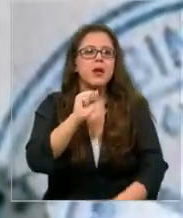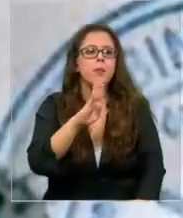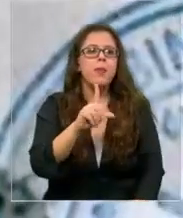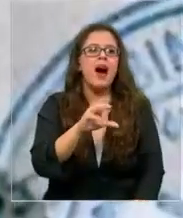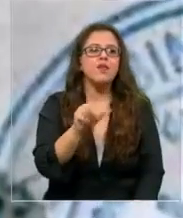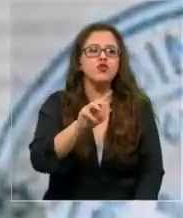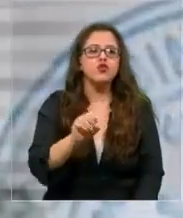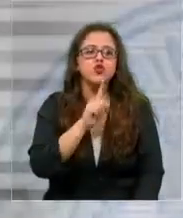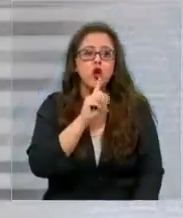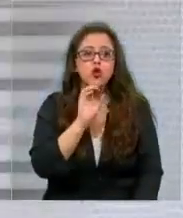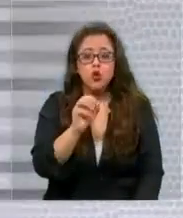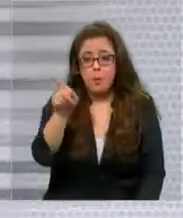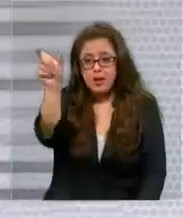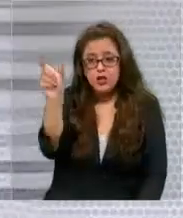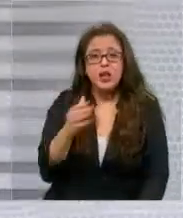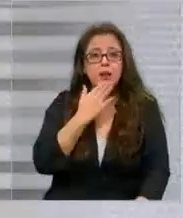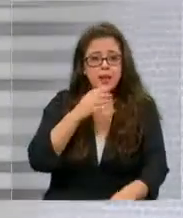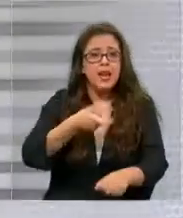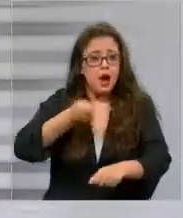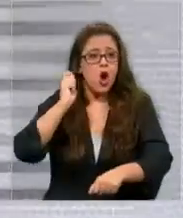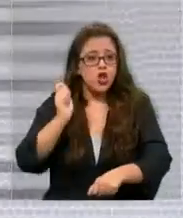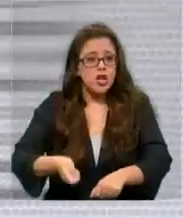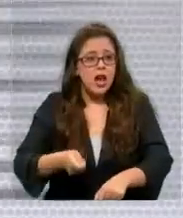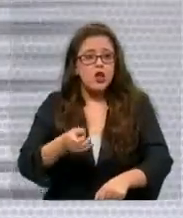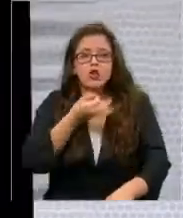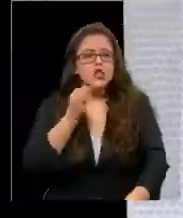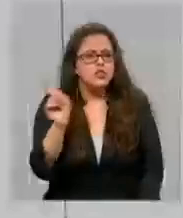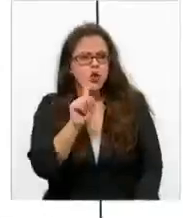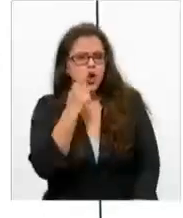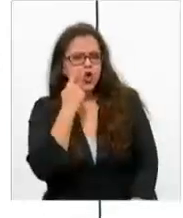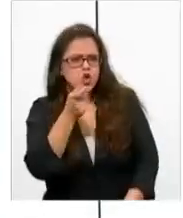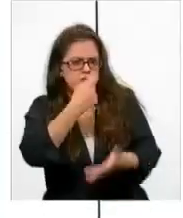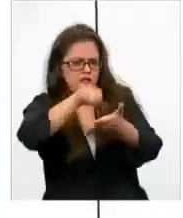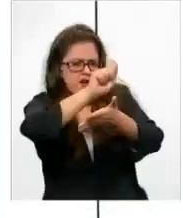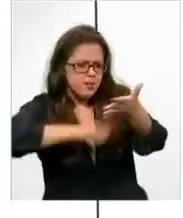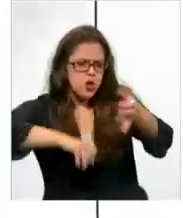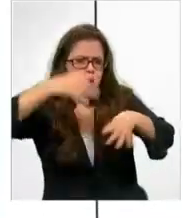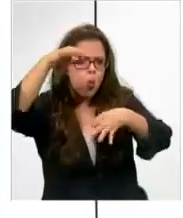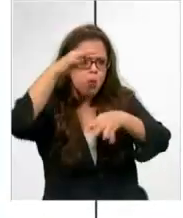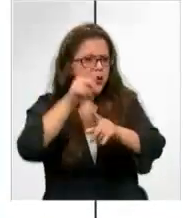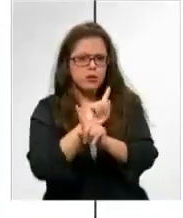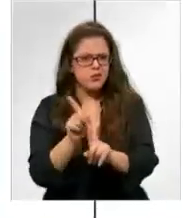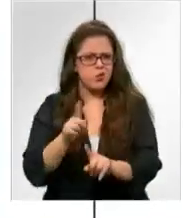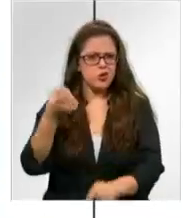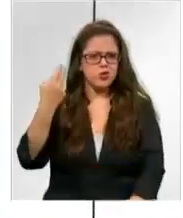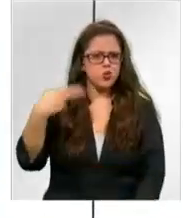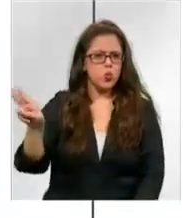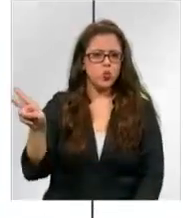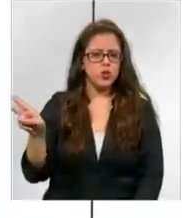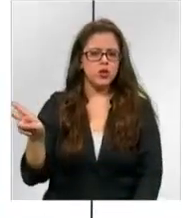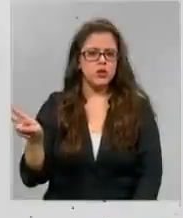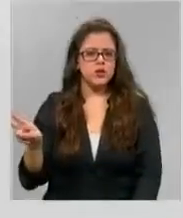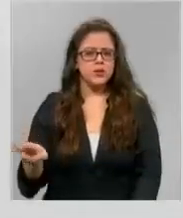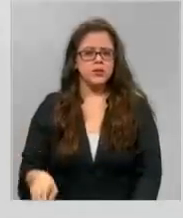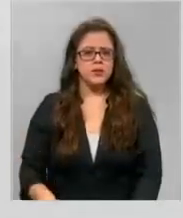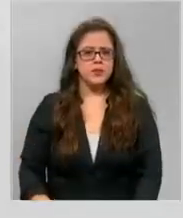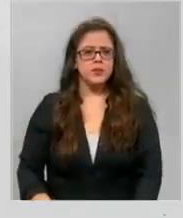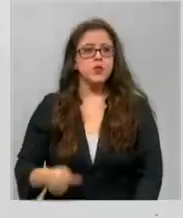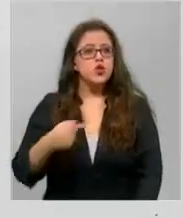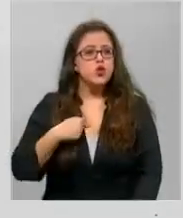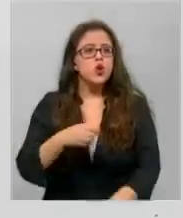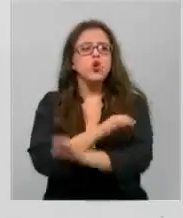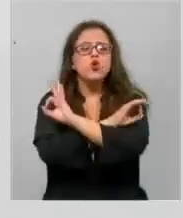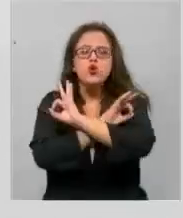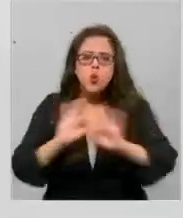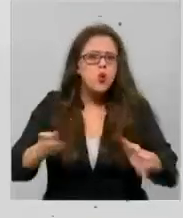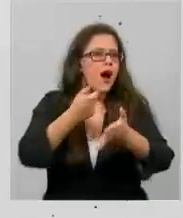condenado, asegura que tampoco lo conocía y que no es su firma la que está en el documento de reconocimiento. Yo en ni